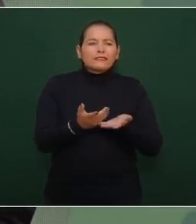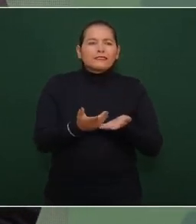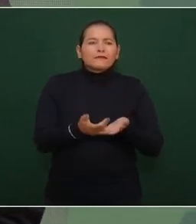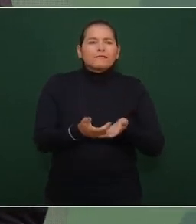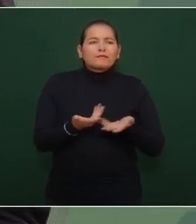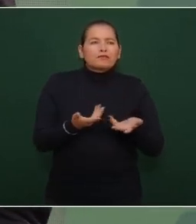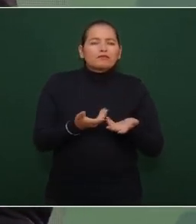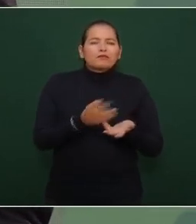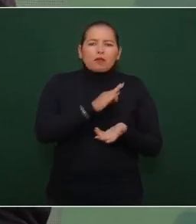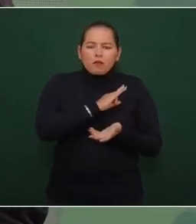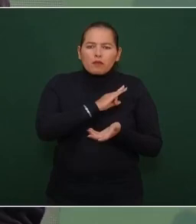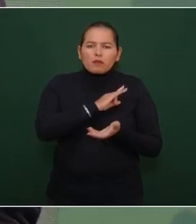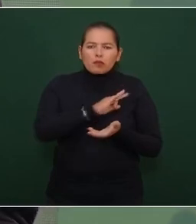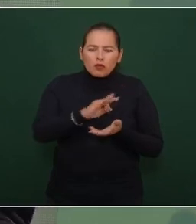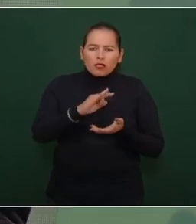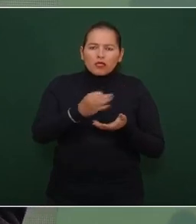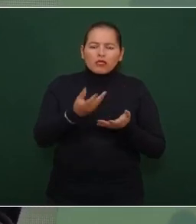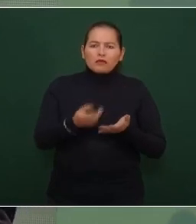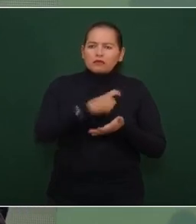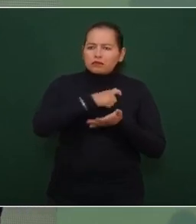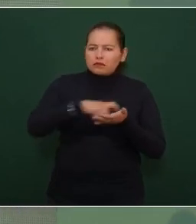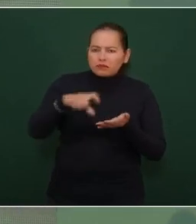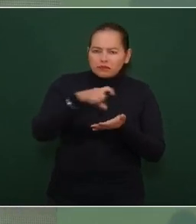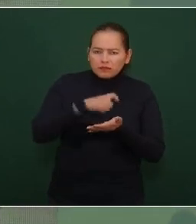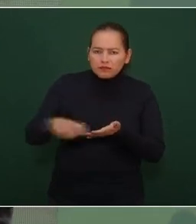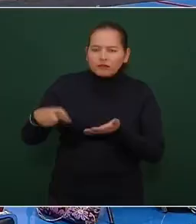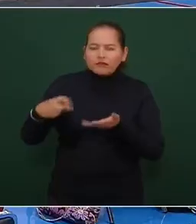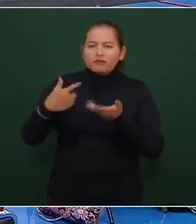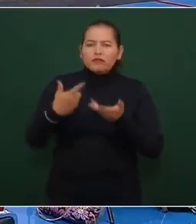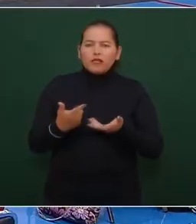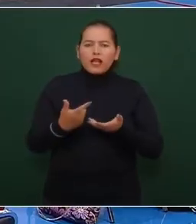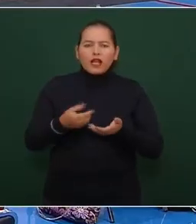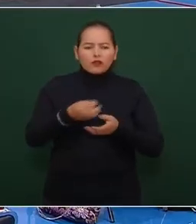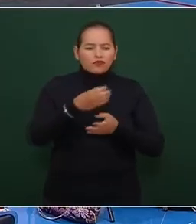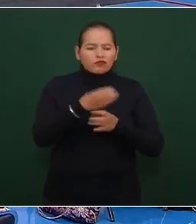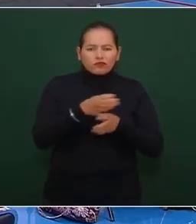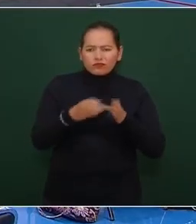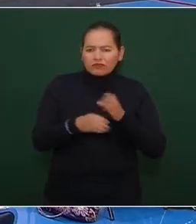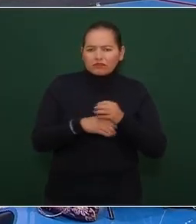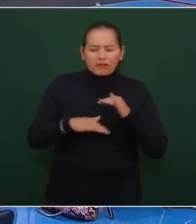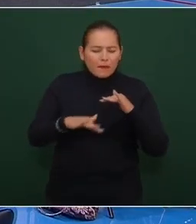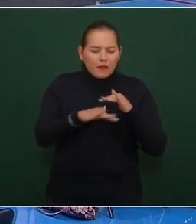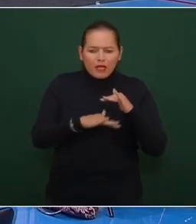no han dejado de contar con lo básico para